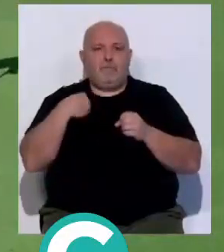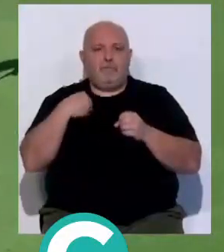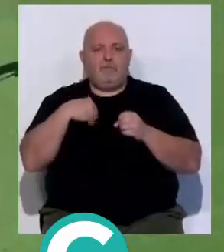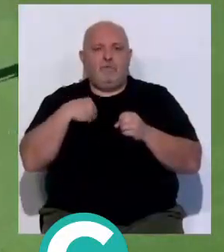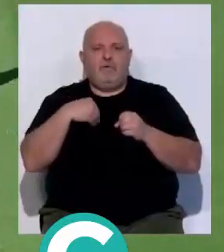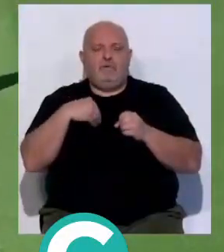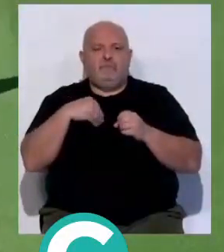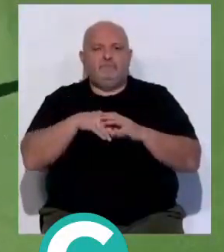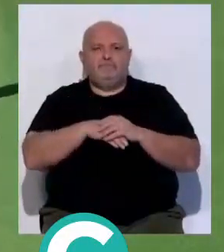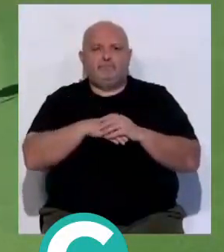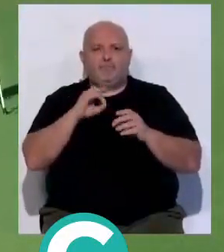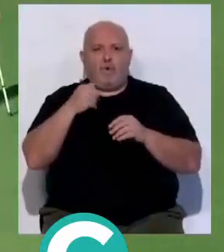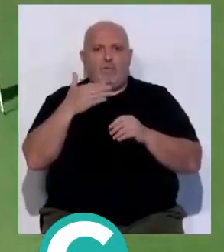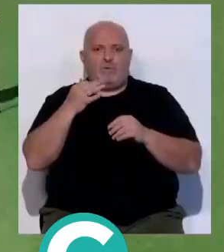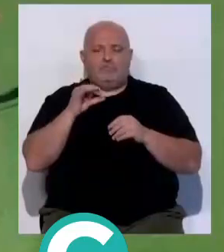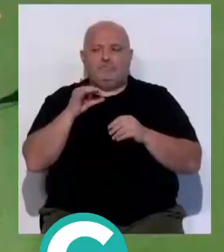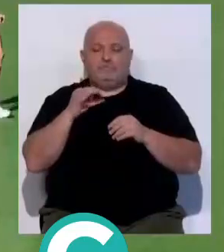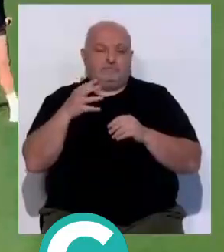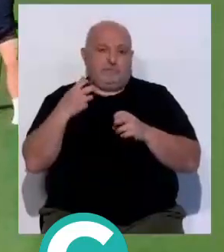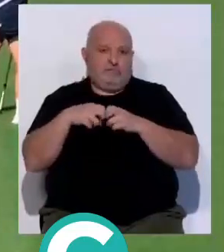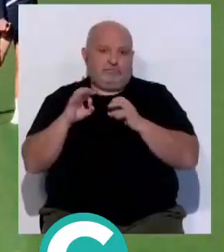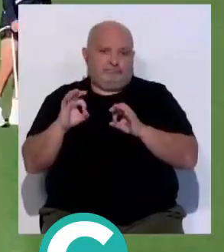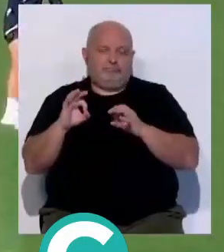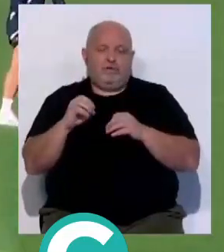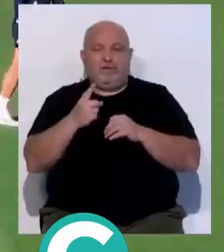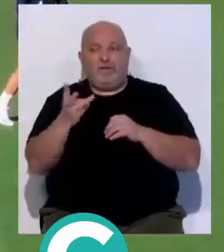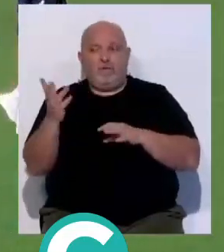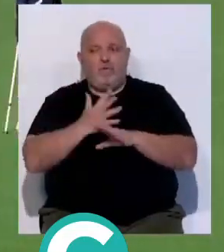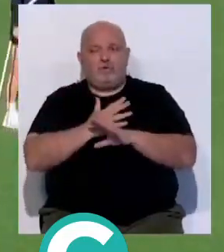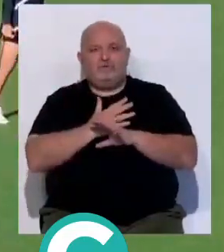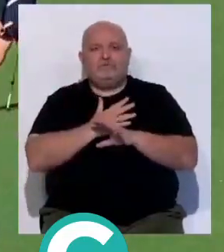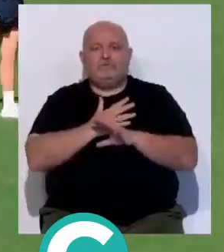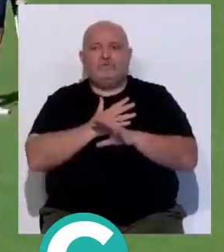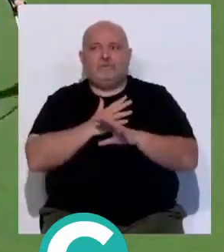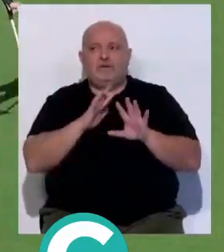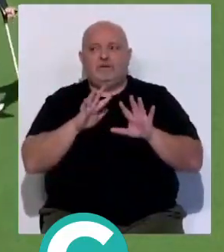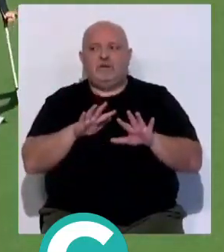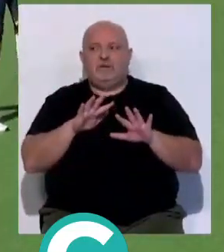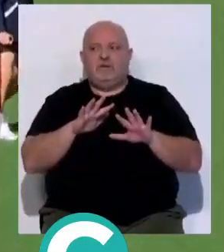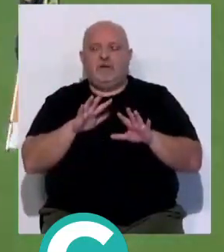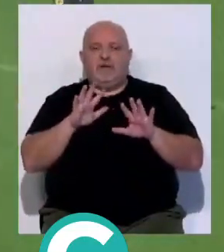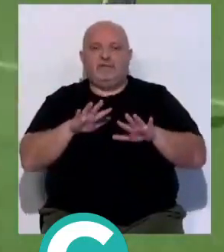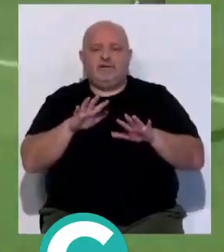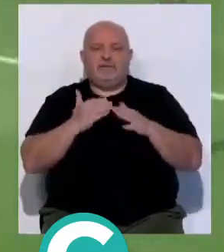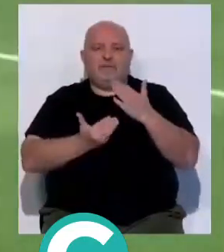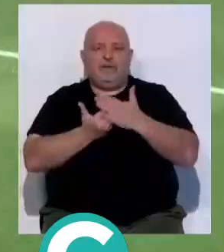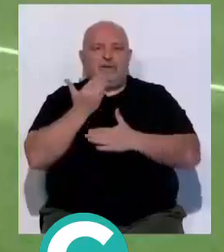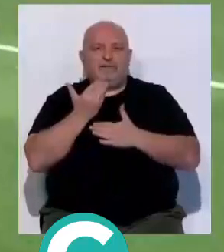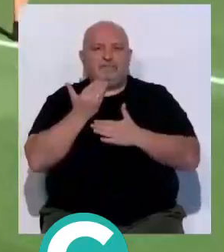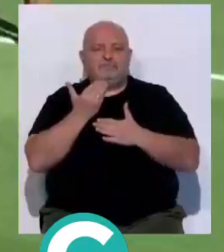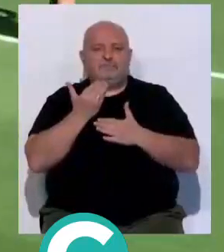Brian Ocampo, de los demás jugadores que están aquí o estaban esta mañana